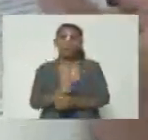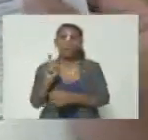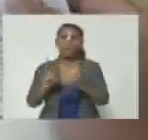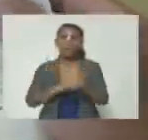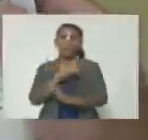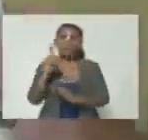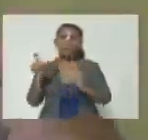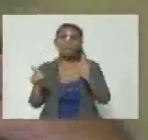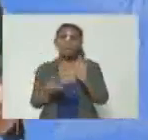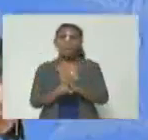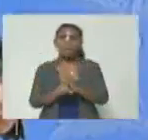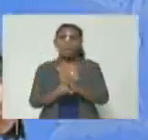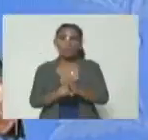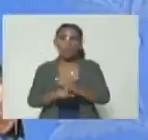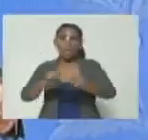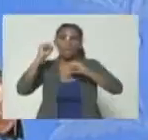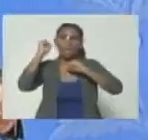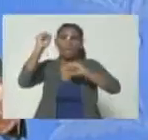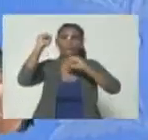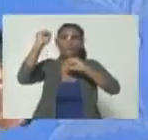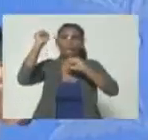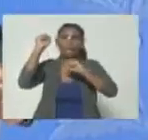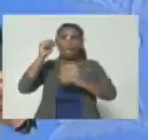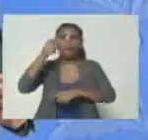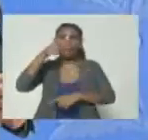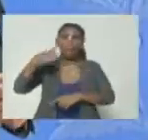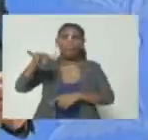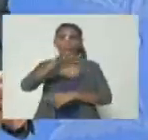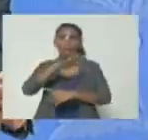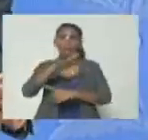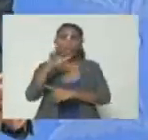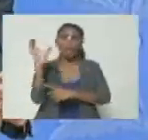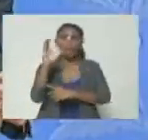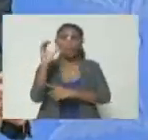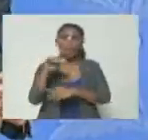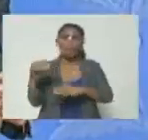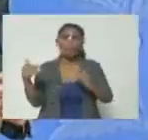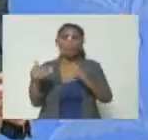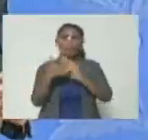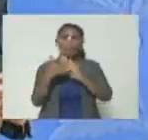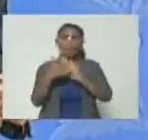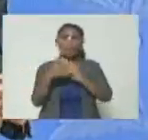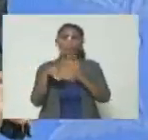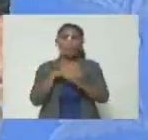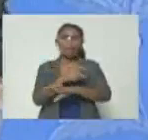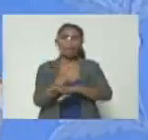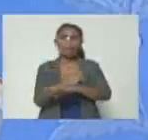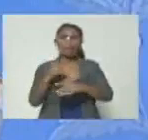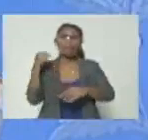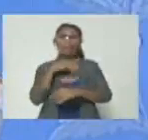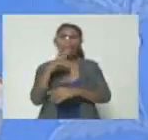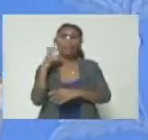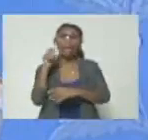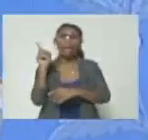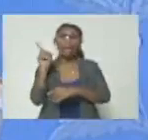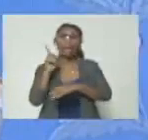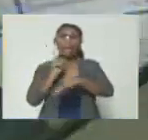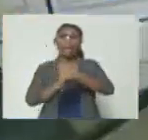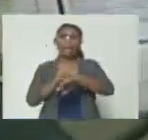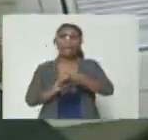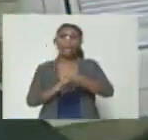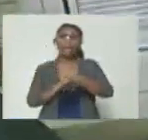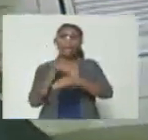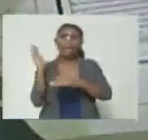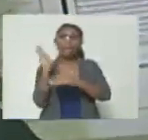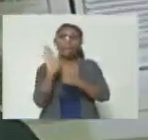efervescencia la protesta del pueblo de Colombia en contra del desastre del gobierno de Iván Duque pero esto fue mire aquí vente